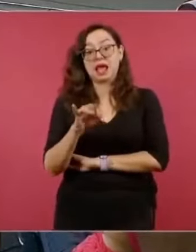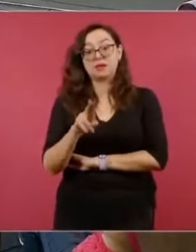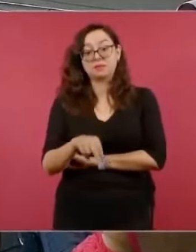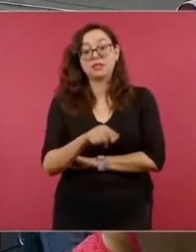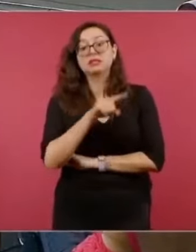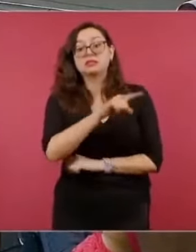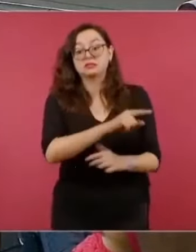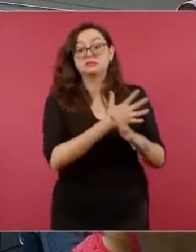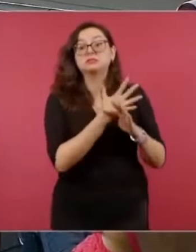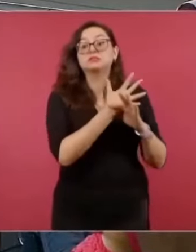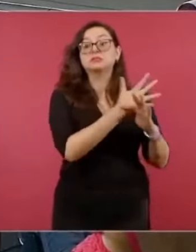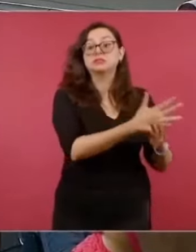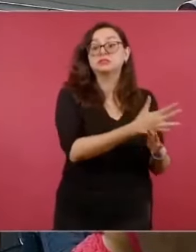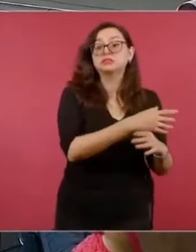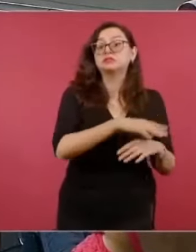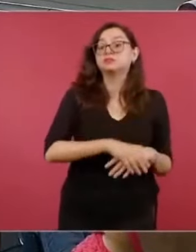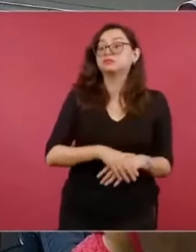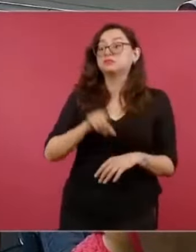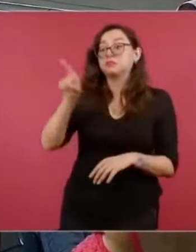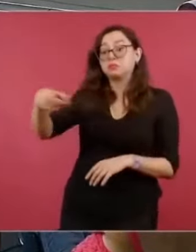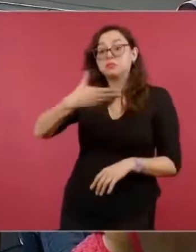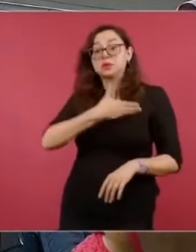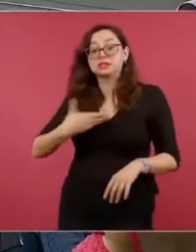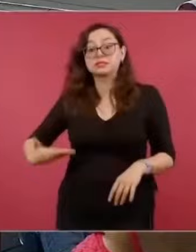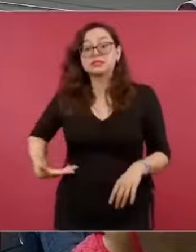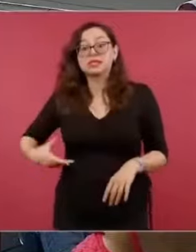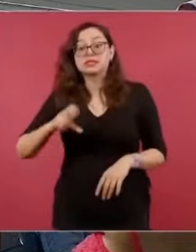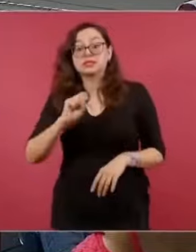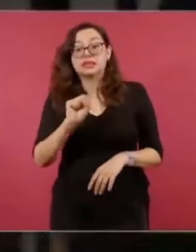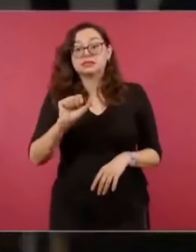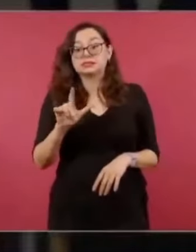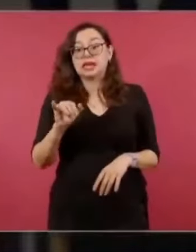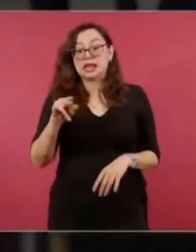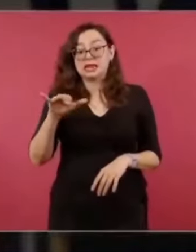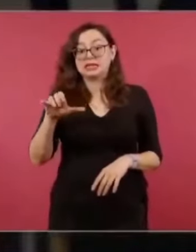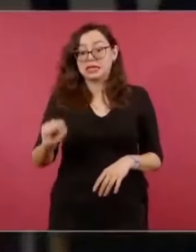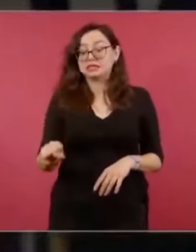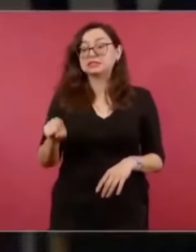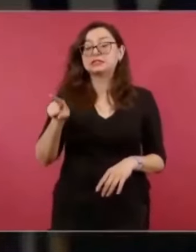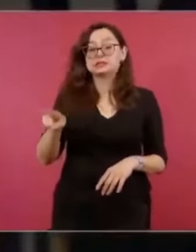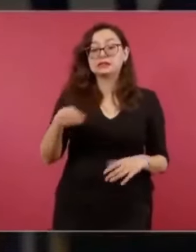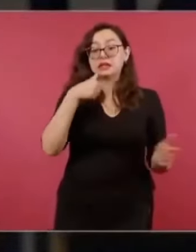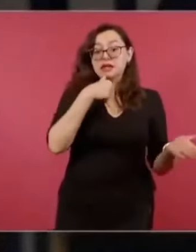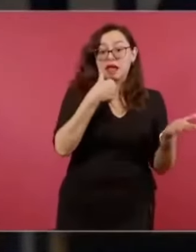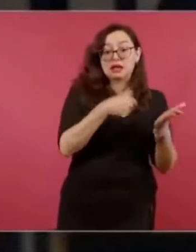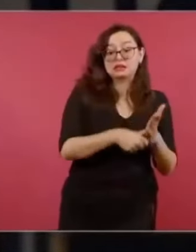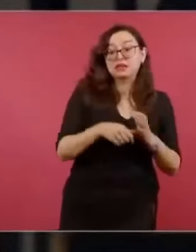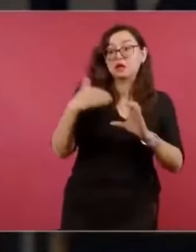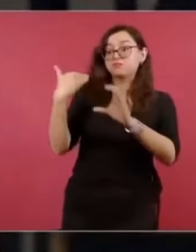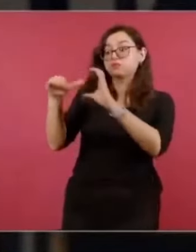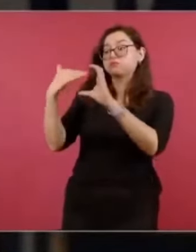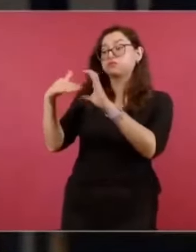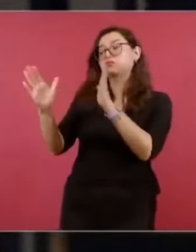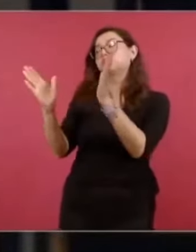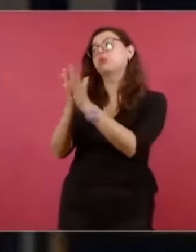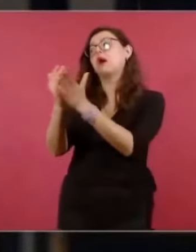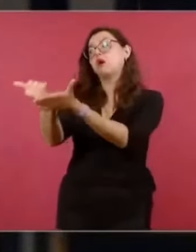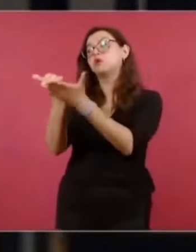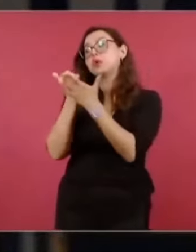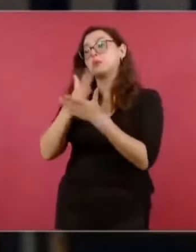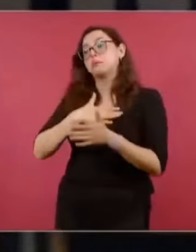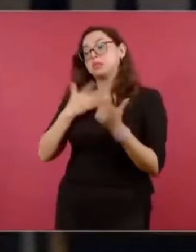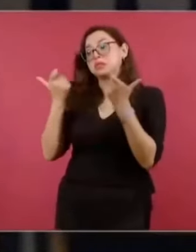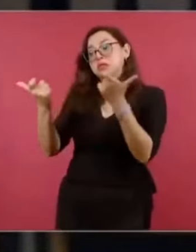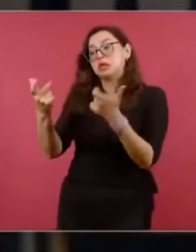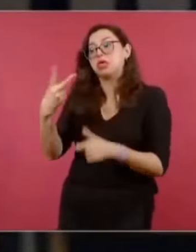Gortari para decirle que sus finanzas andaban mal y que le dieran más dinero de la partida secreta y todo eso está documentado con los cheques y las